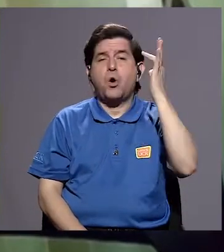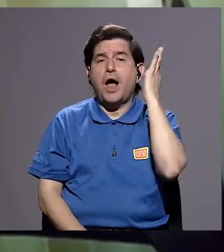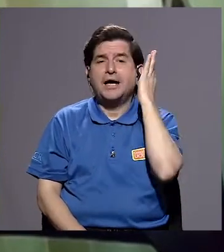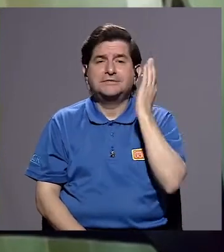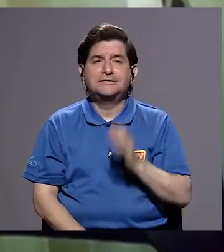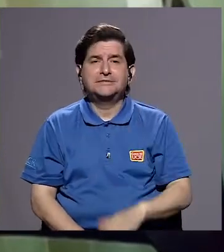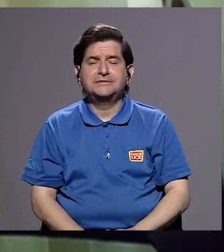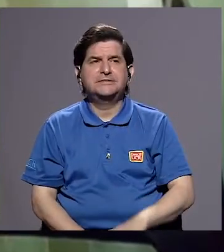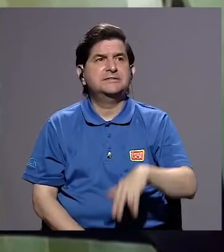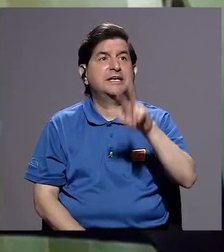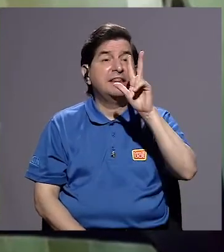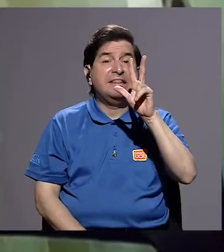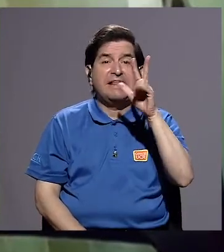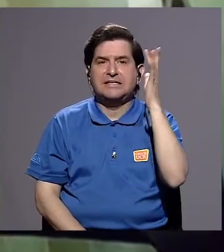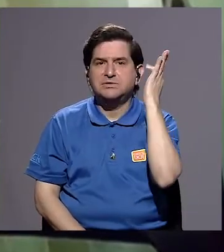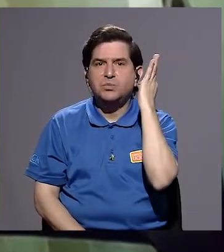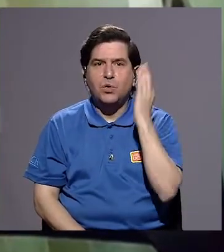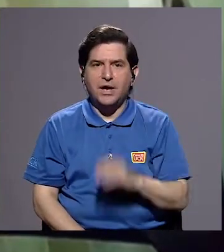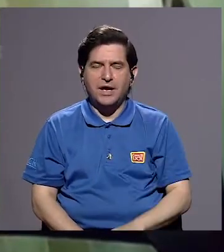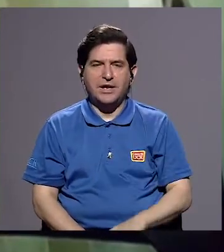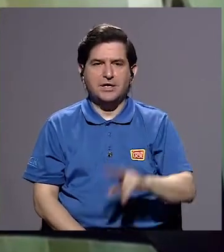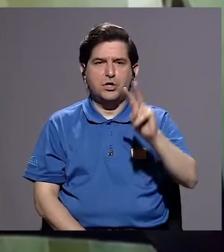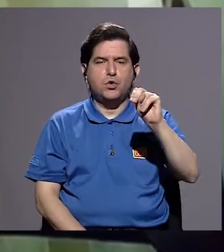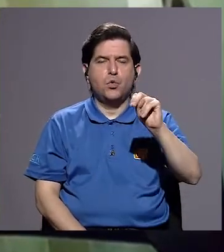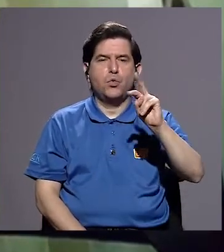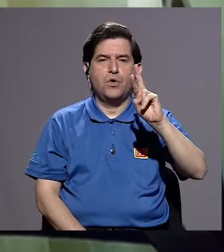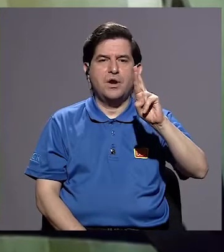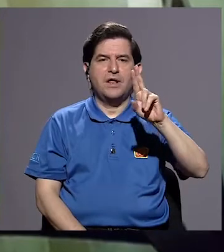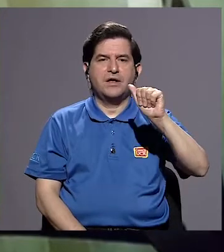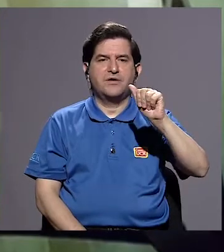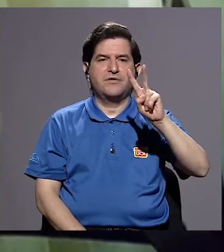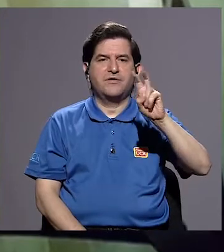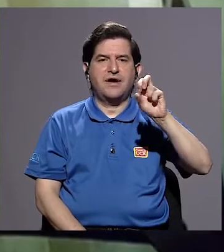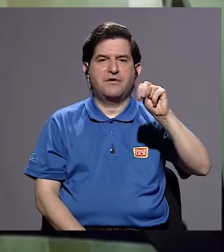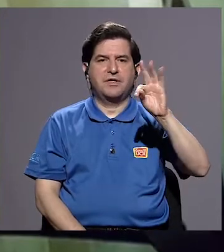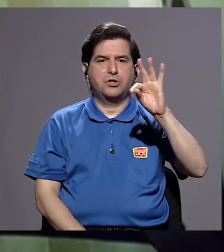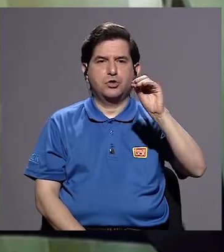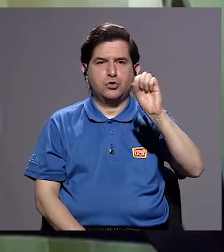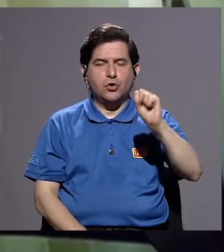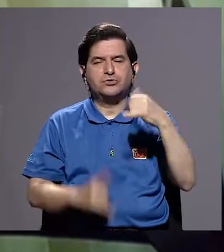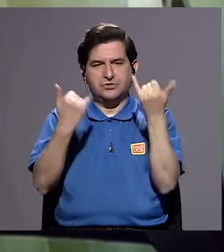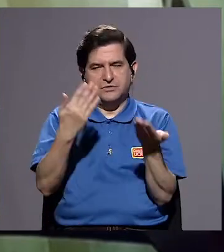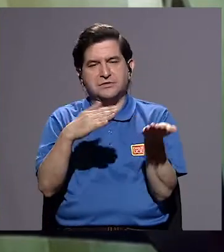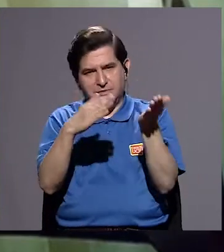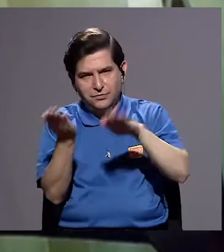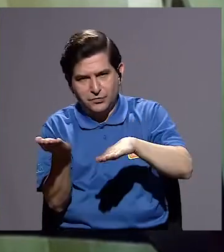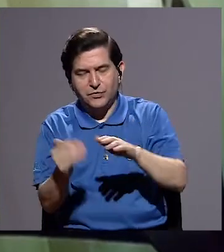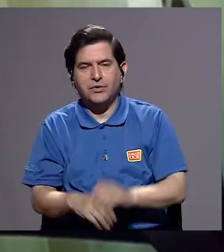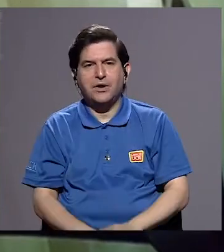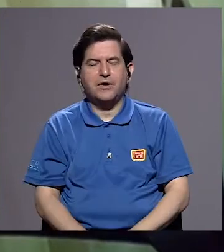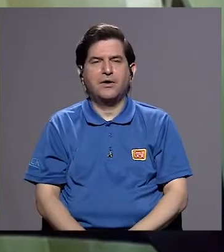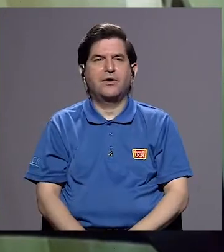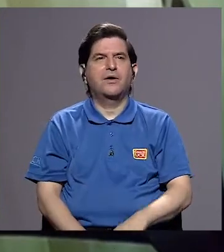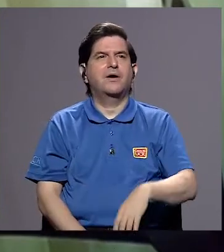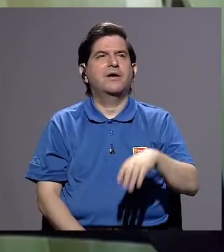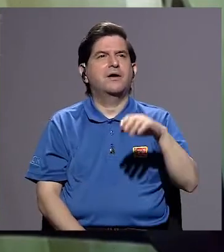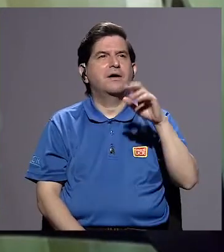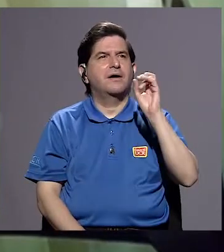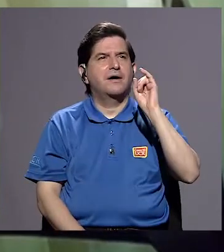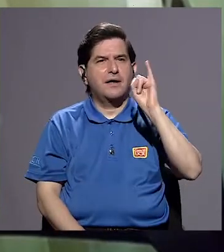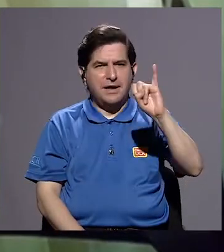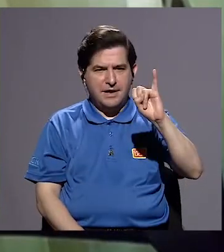mujeres, éramos tres mujeres. Nuri Raventós, que ya falleció, Iliana